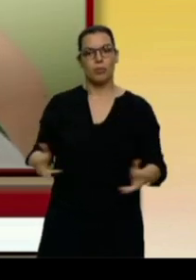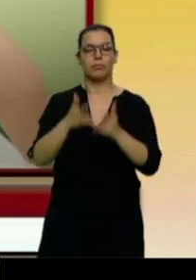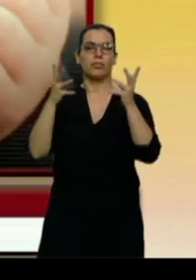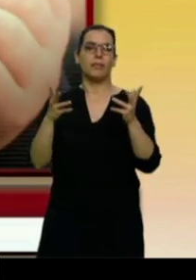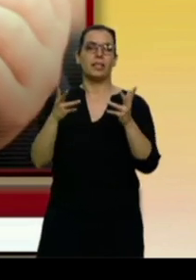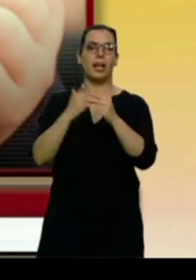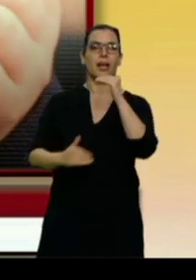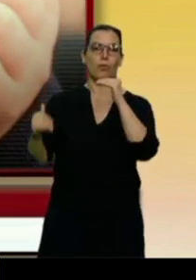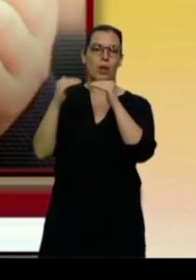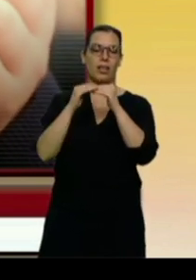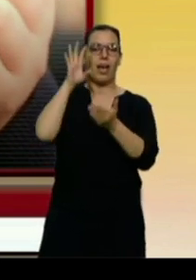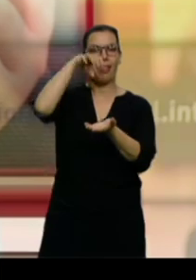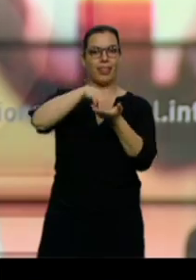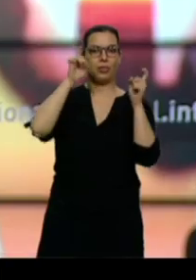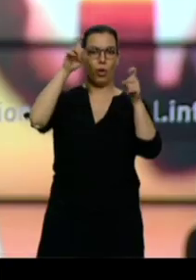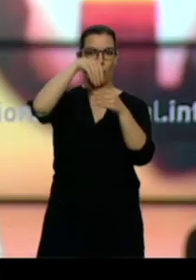comunidad.